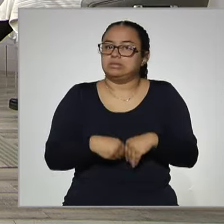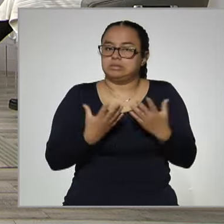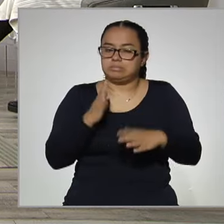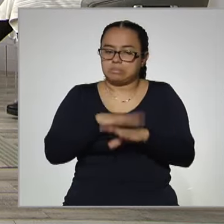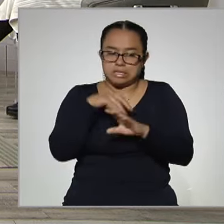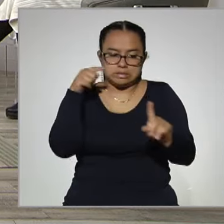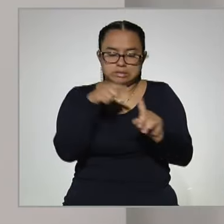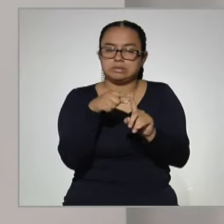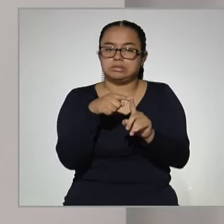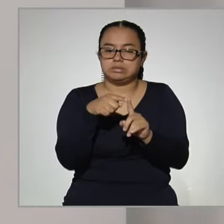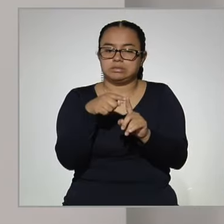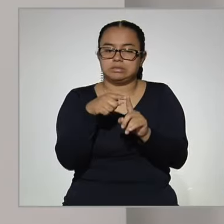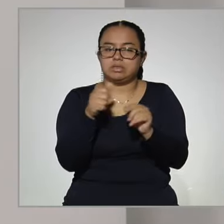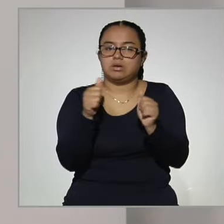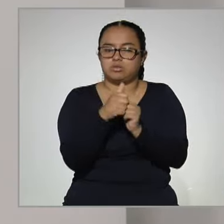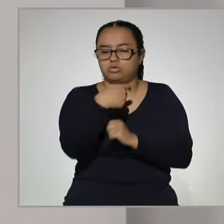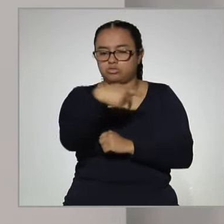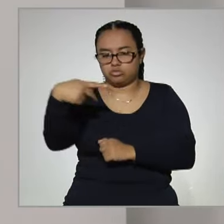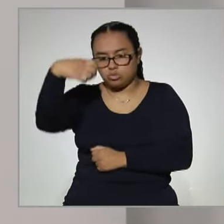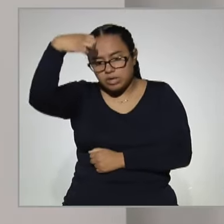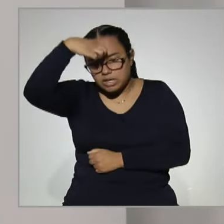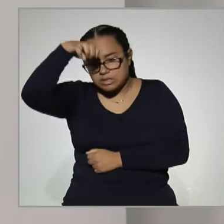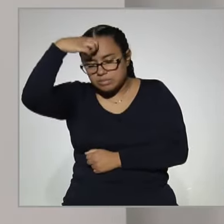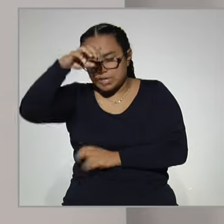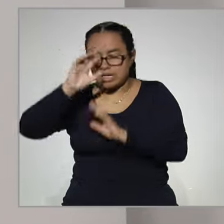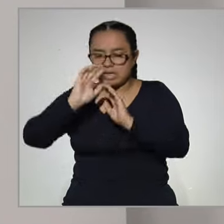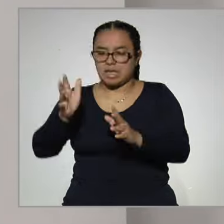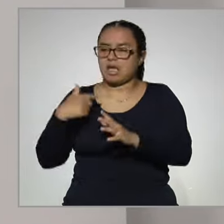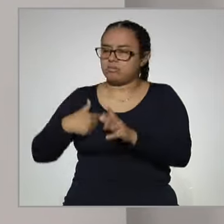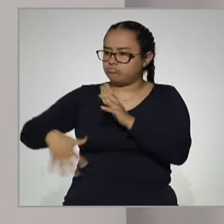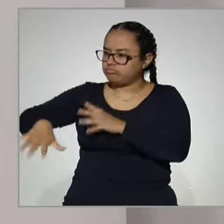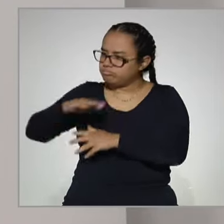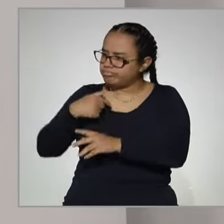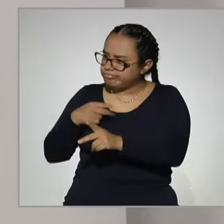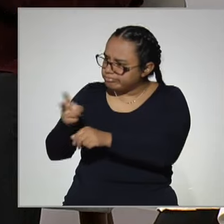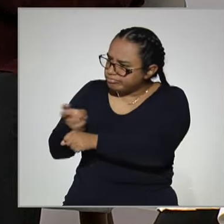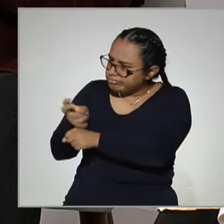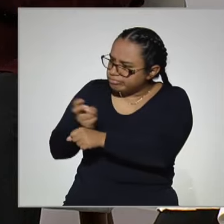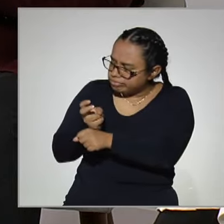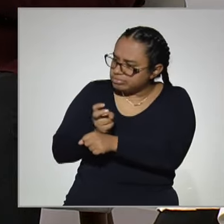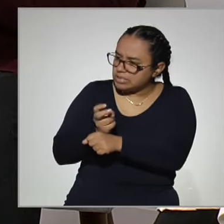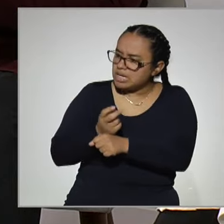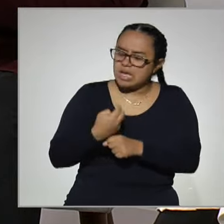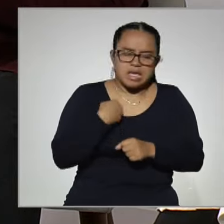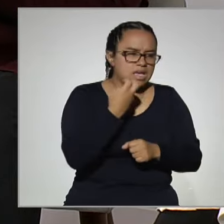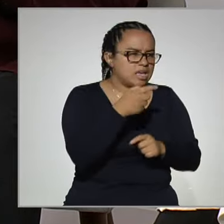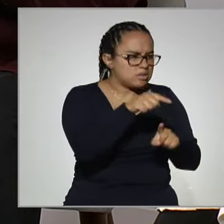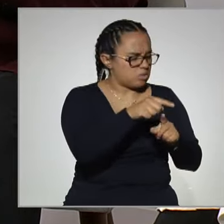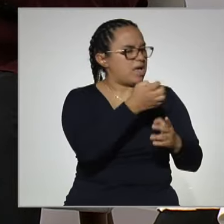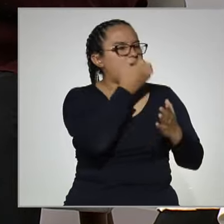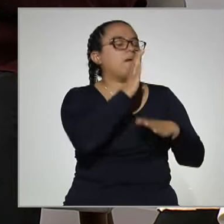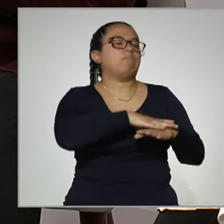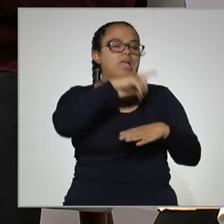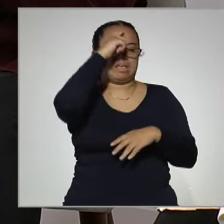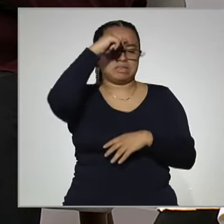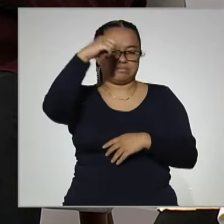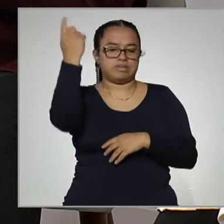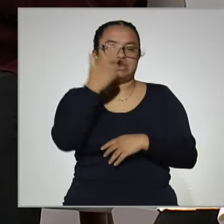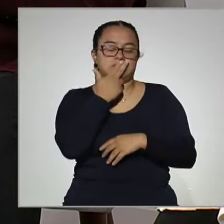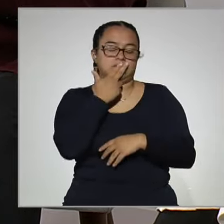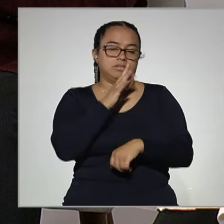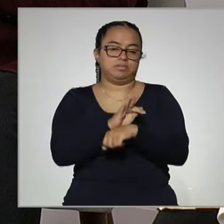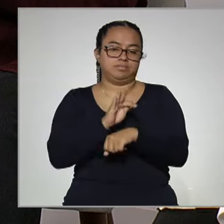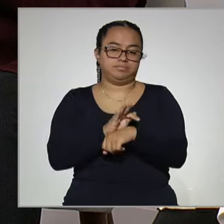más directa con las experiencias que ya tenemos en nuestra comunidad o en nuestro trabajo, que sea mucho más útil. Así están concebidos